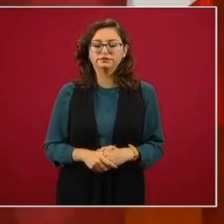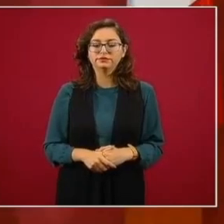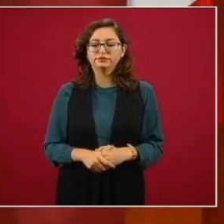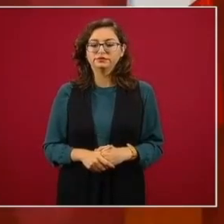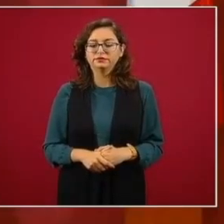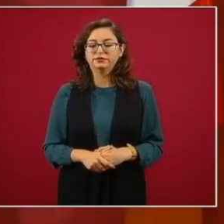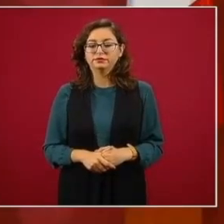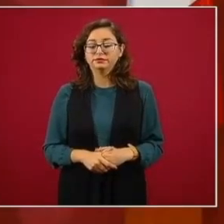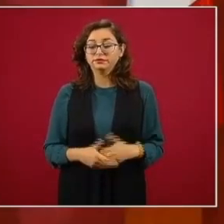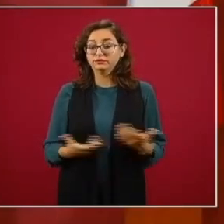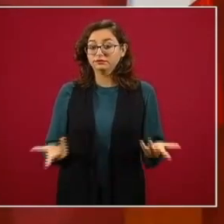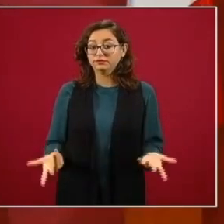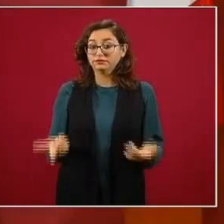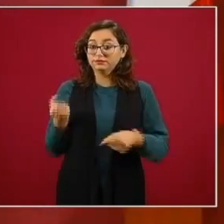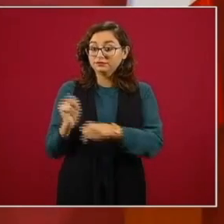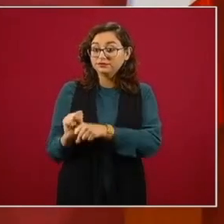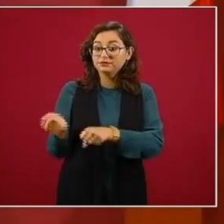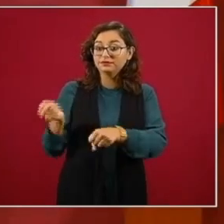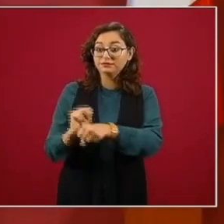esto es por semana